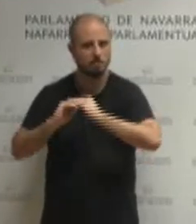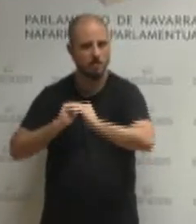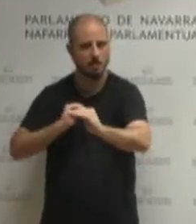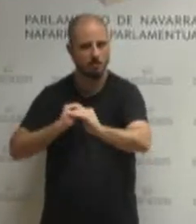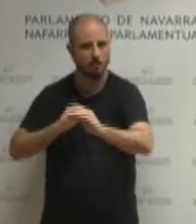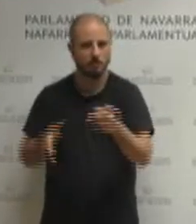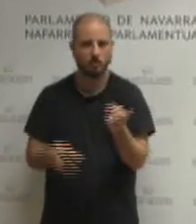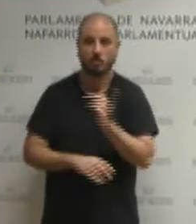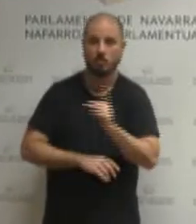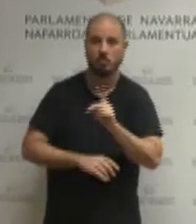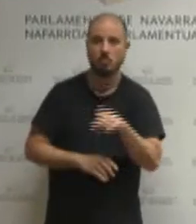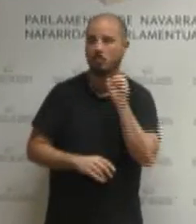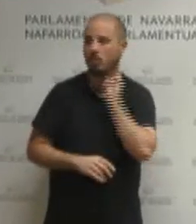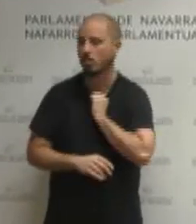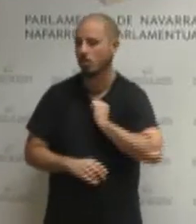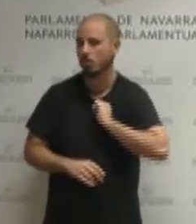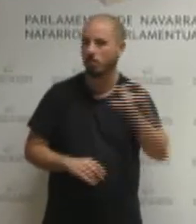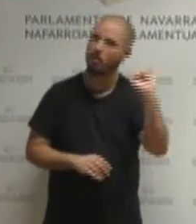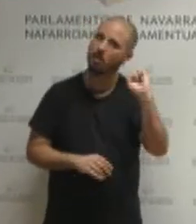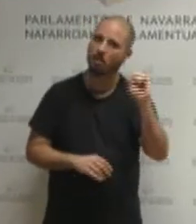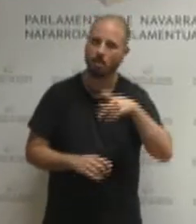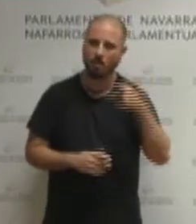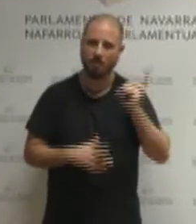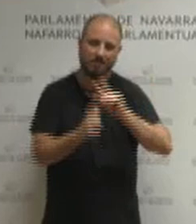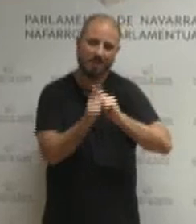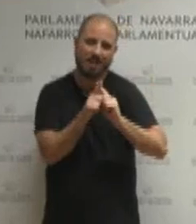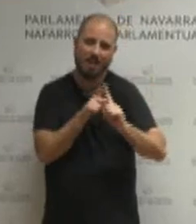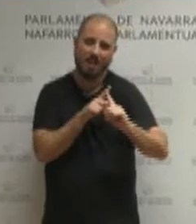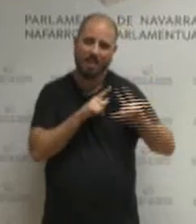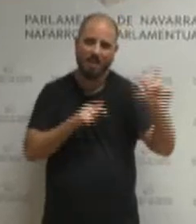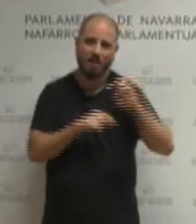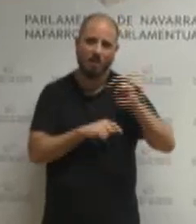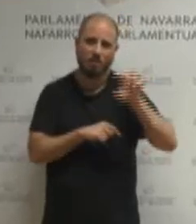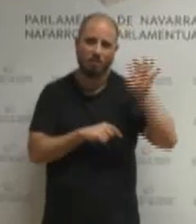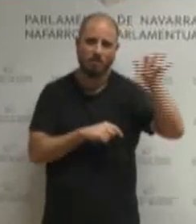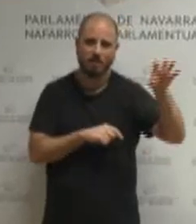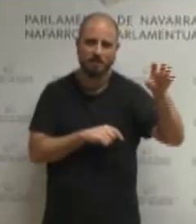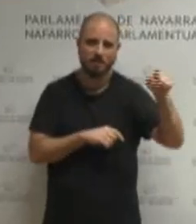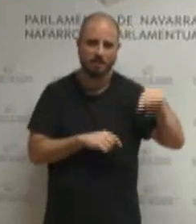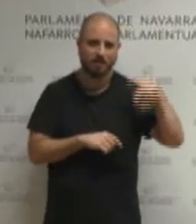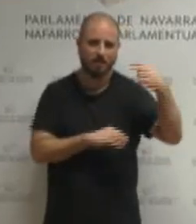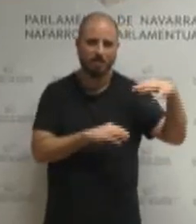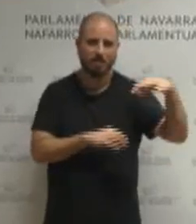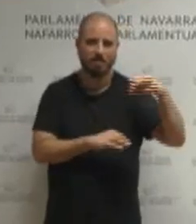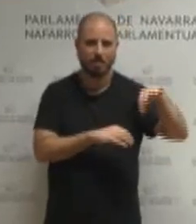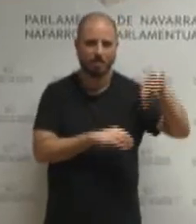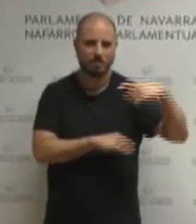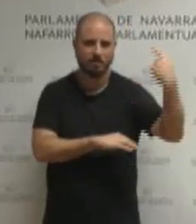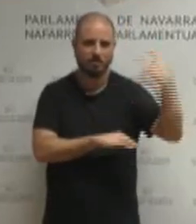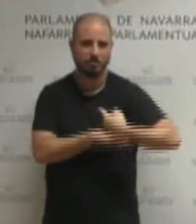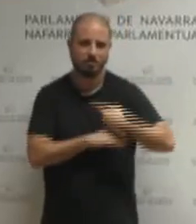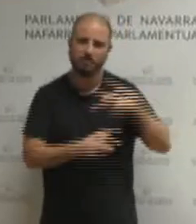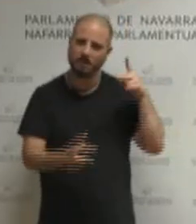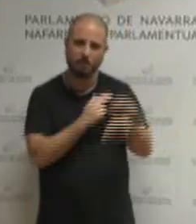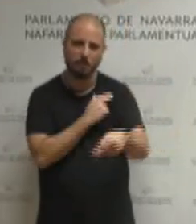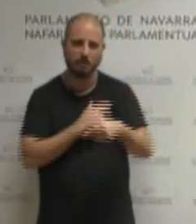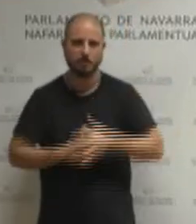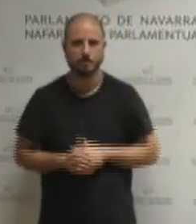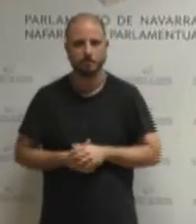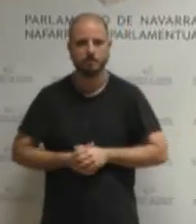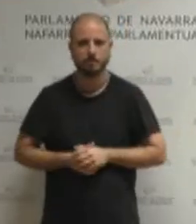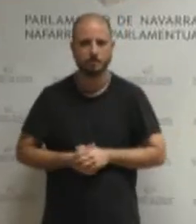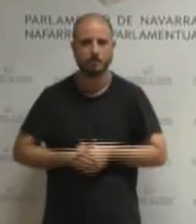toma sus decisiones no lo olvidemos a muchos kilómetros de Navarra y para acabar este repaso de cómo encaramos